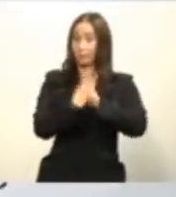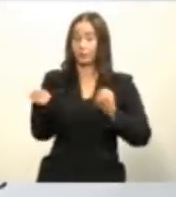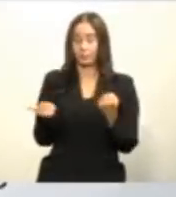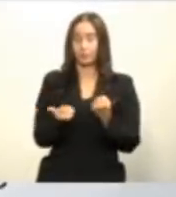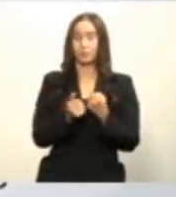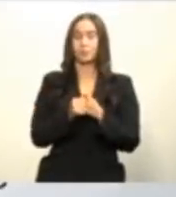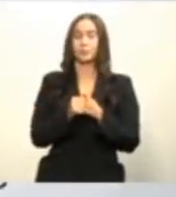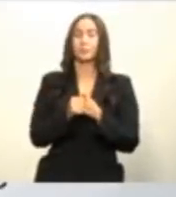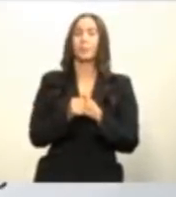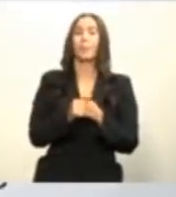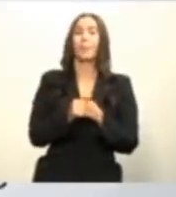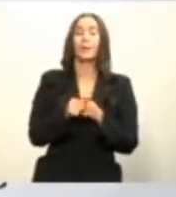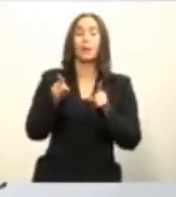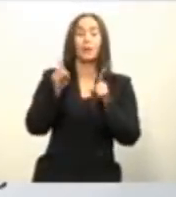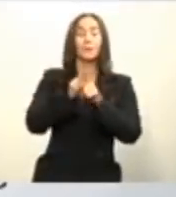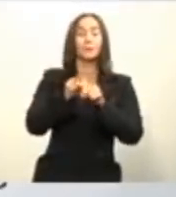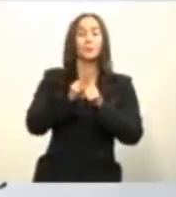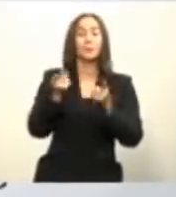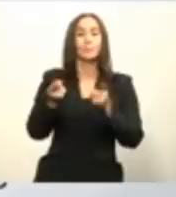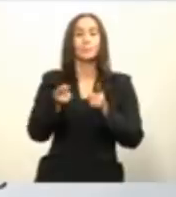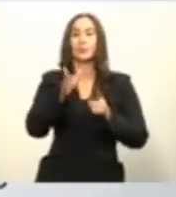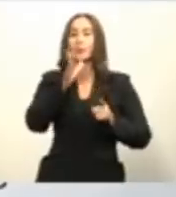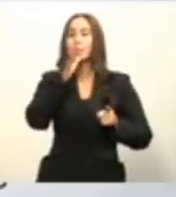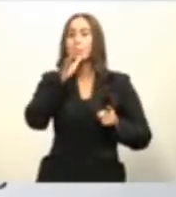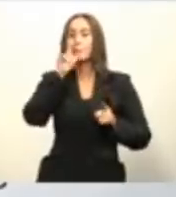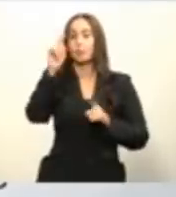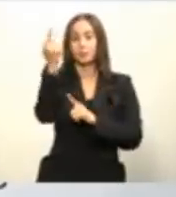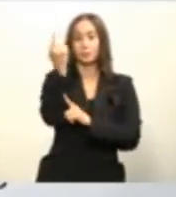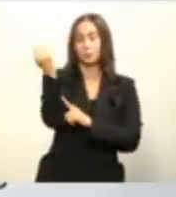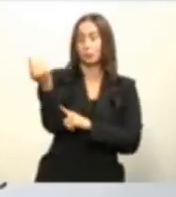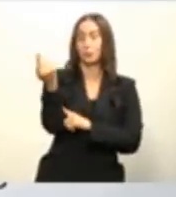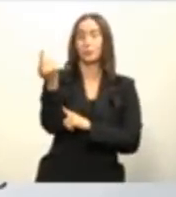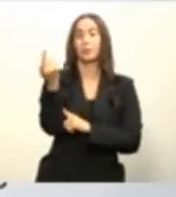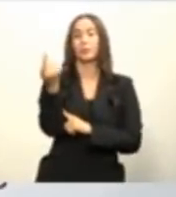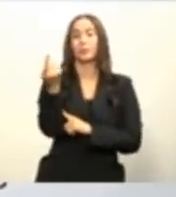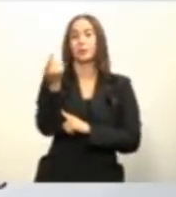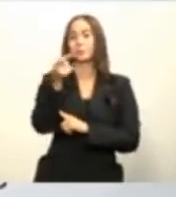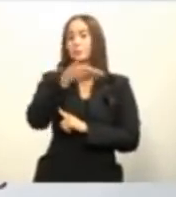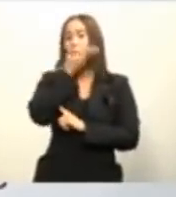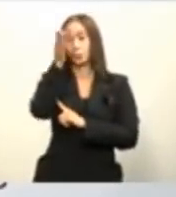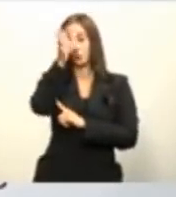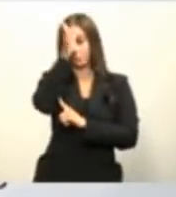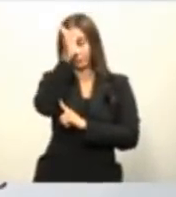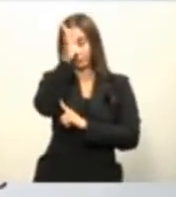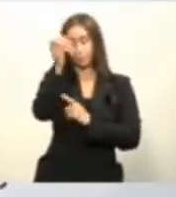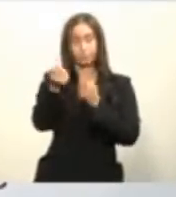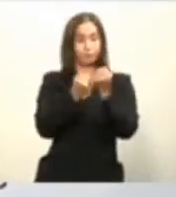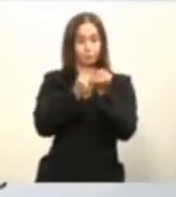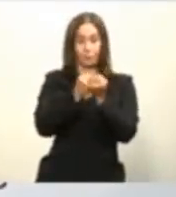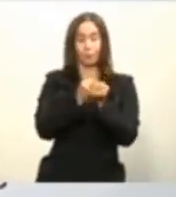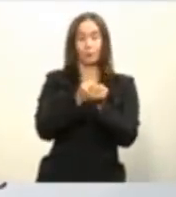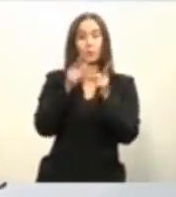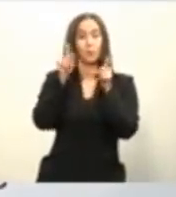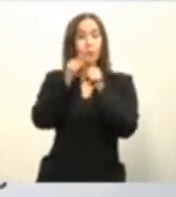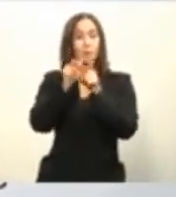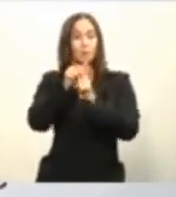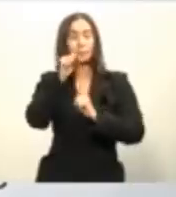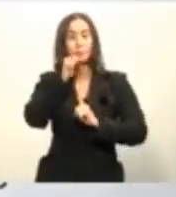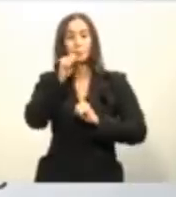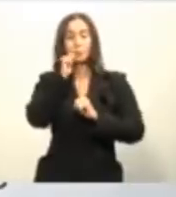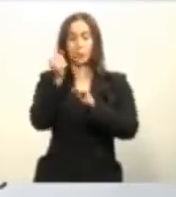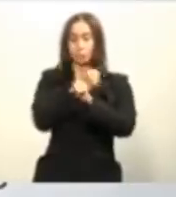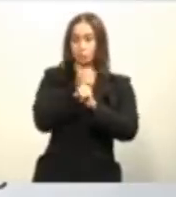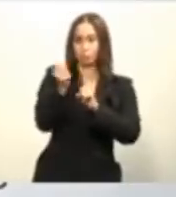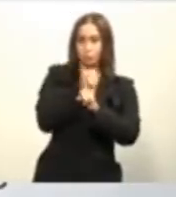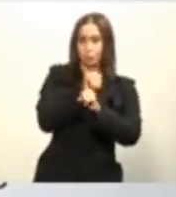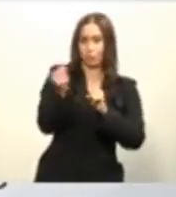especiales como las discapacidades madres solteras y mujer maltratada las vinculadas a los programas sociales de superación de pobreza